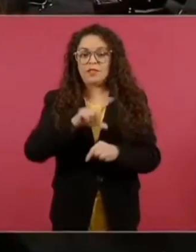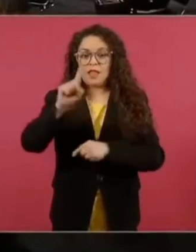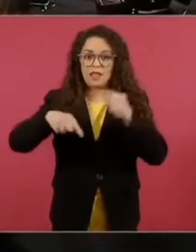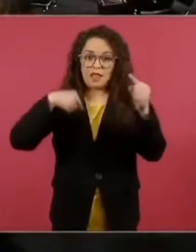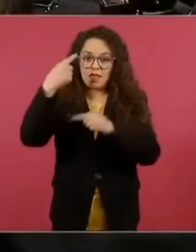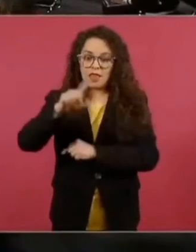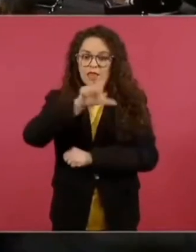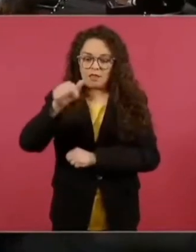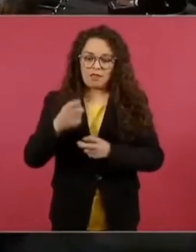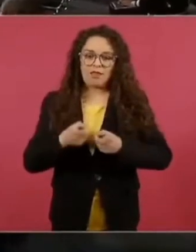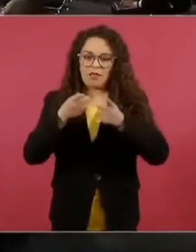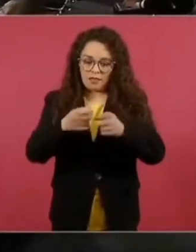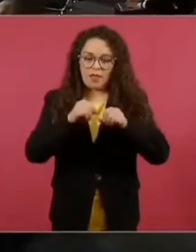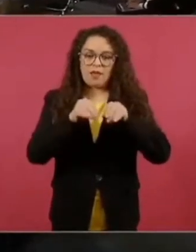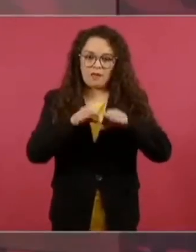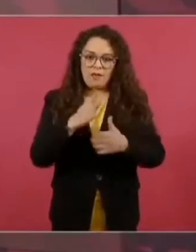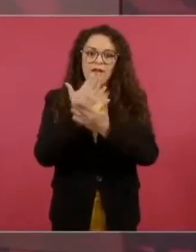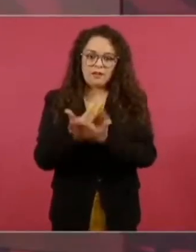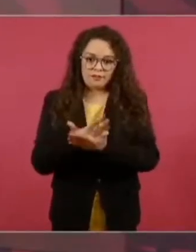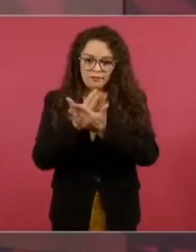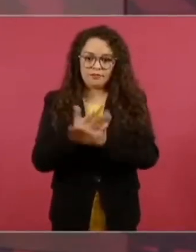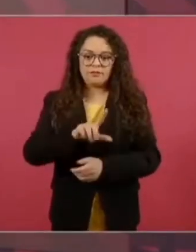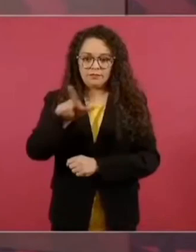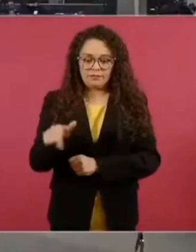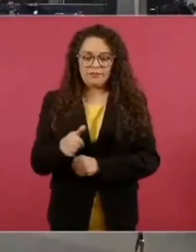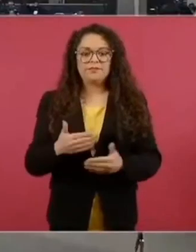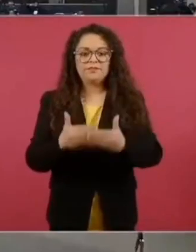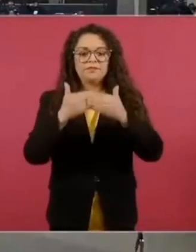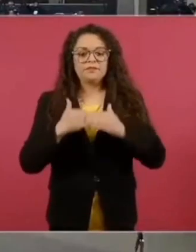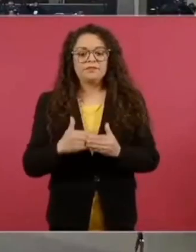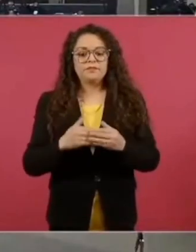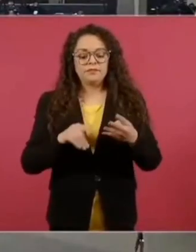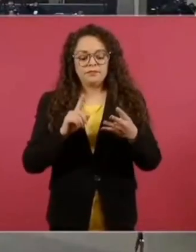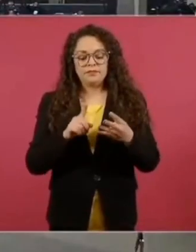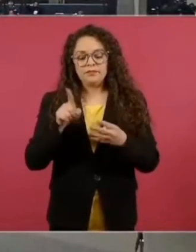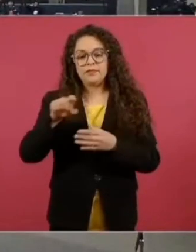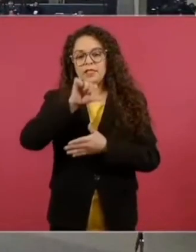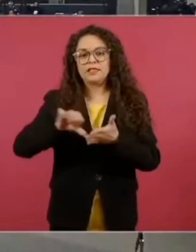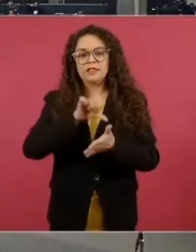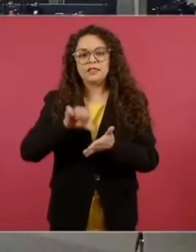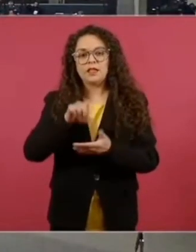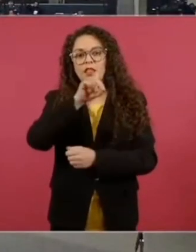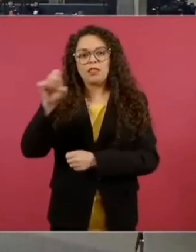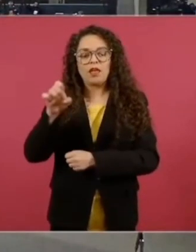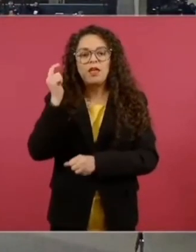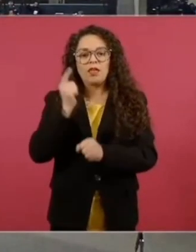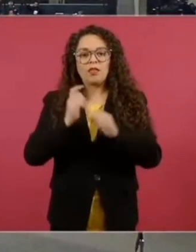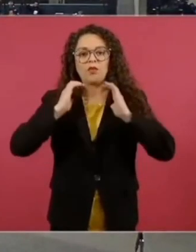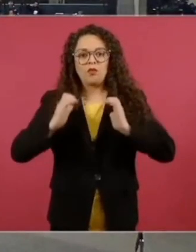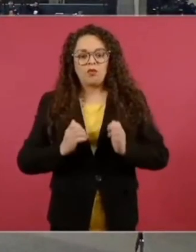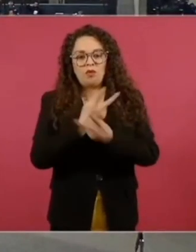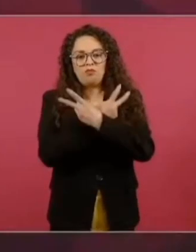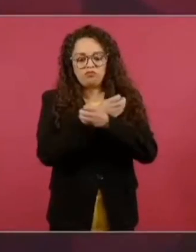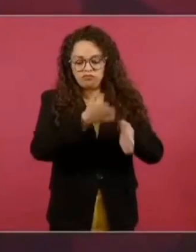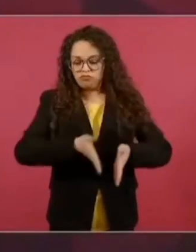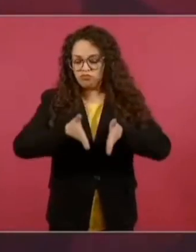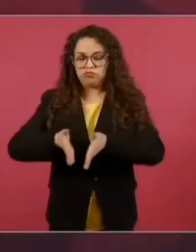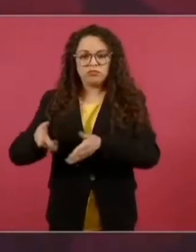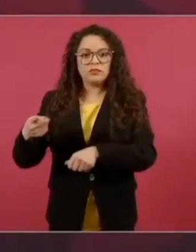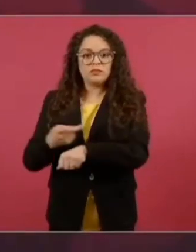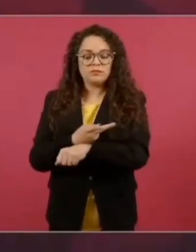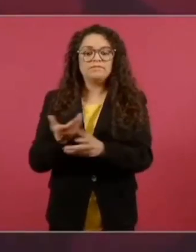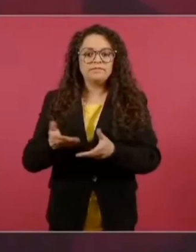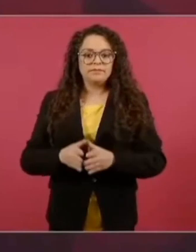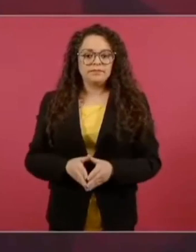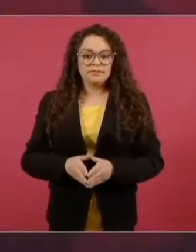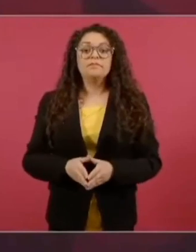información y ya les vamos a informar. En el tema de los centros de identificación humana. voy a pedir un